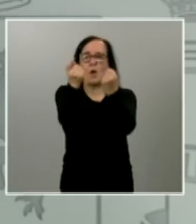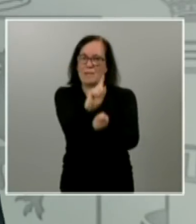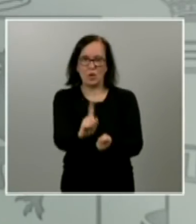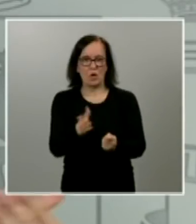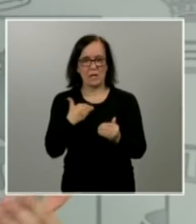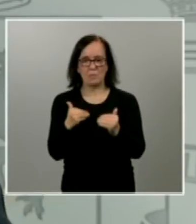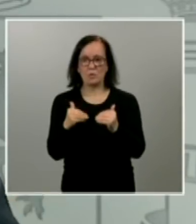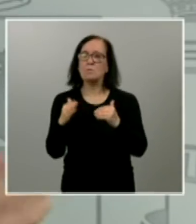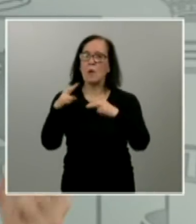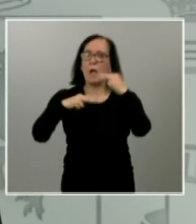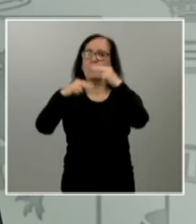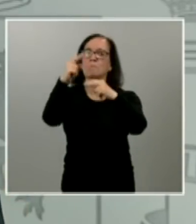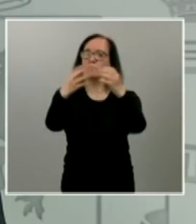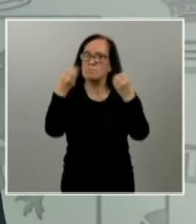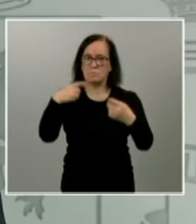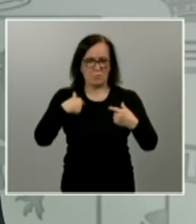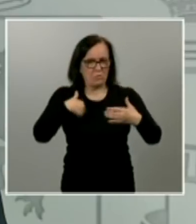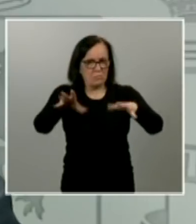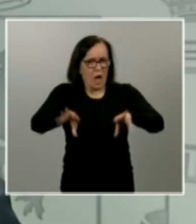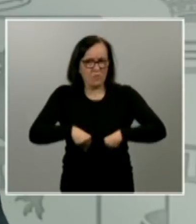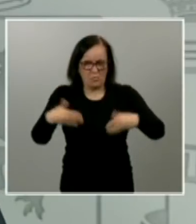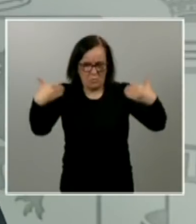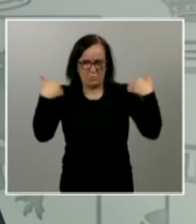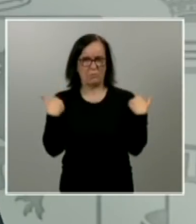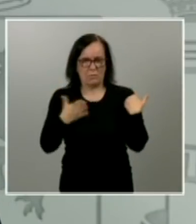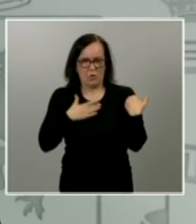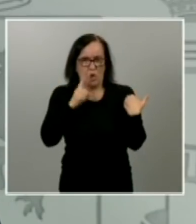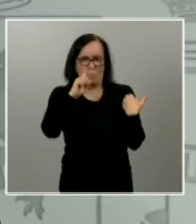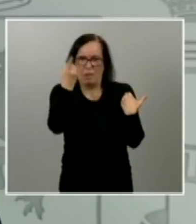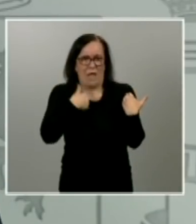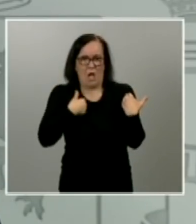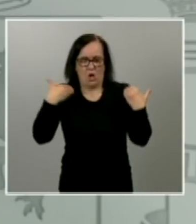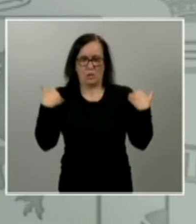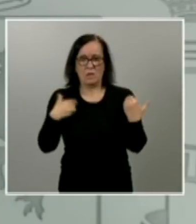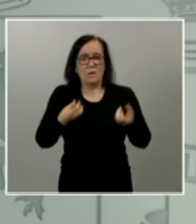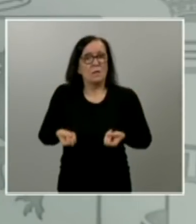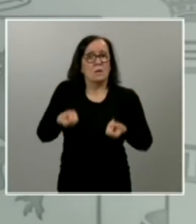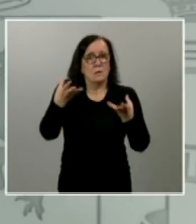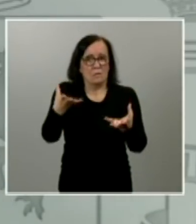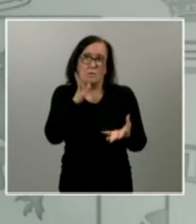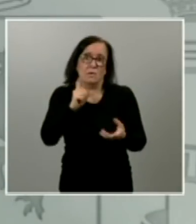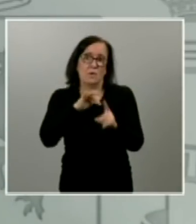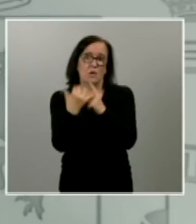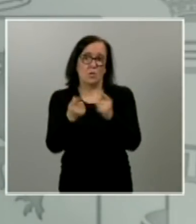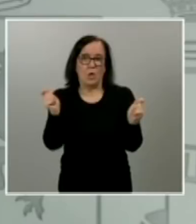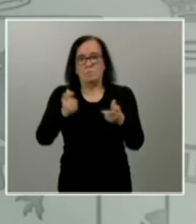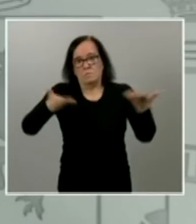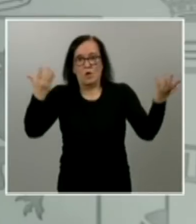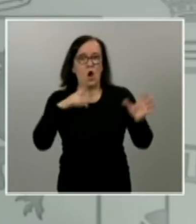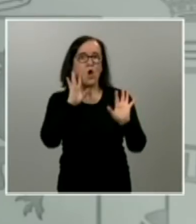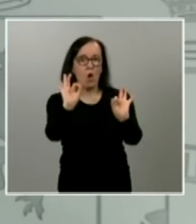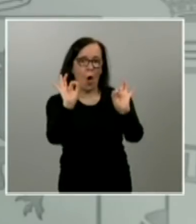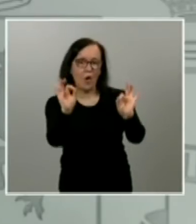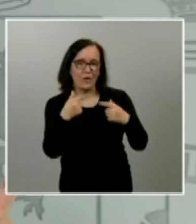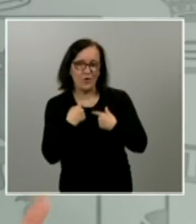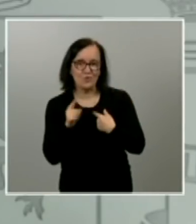responsabilidades que asumo en primera persona desde que lógicamente anuncié y decreté el estado de alarma faltaría más las asumo en primera persona